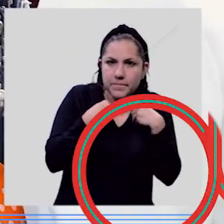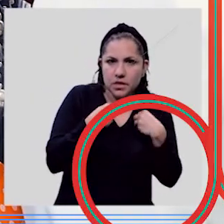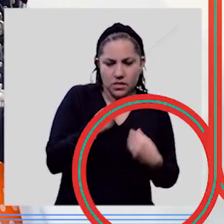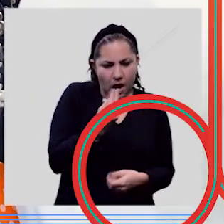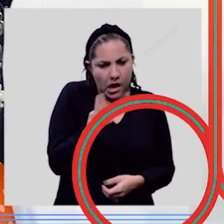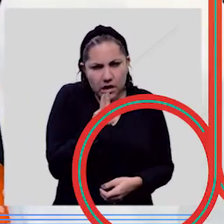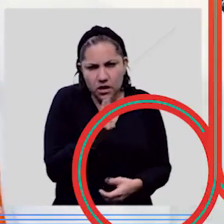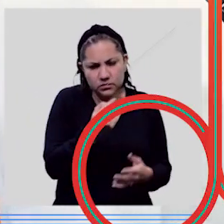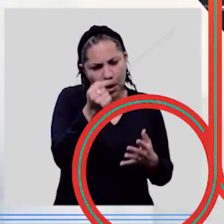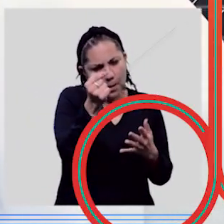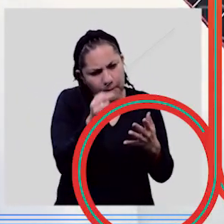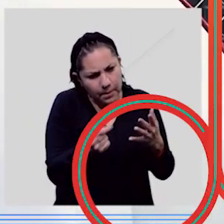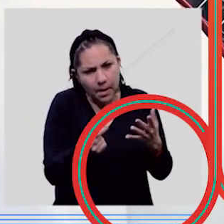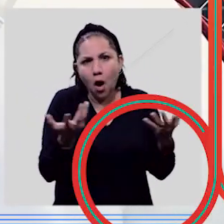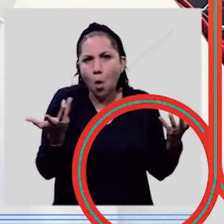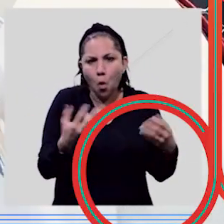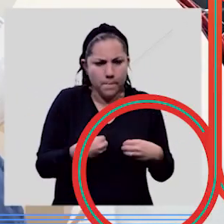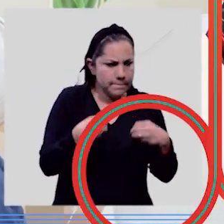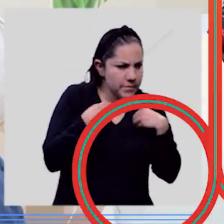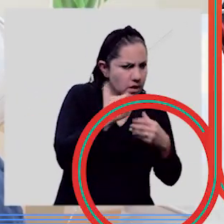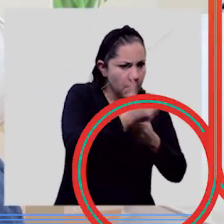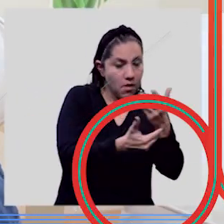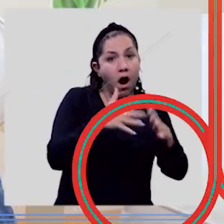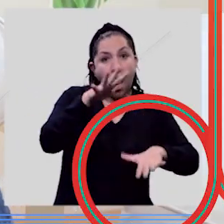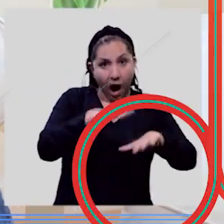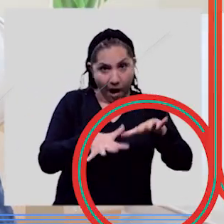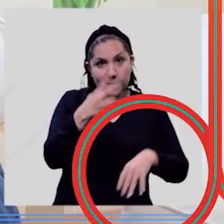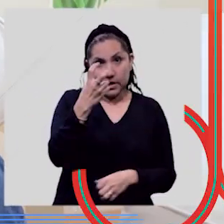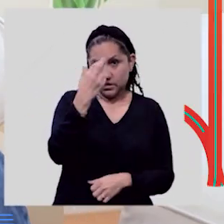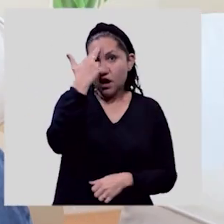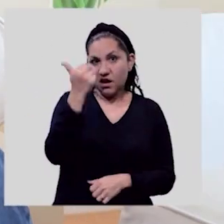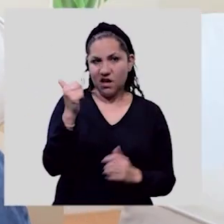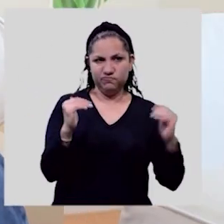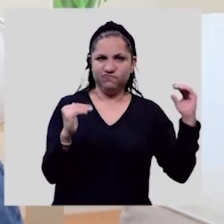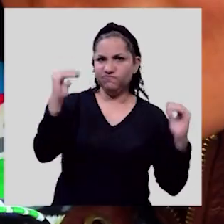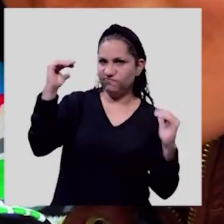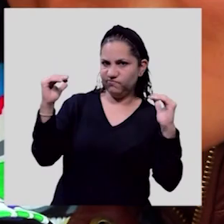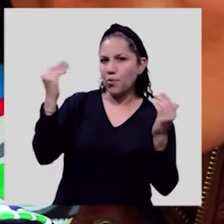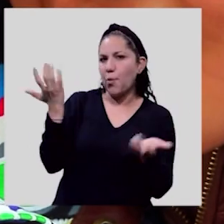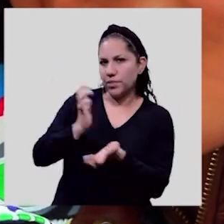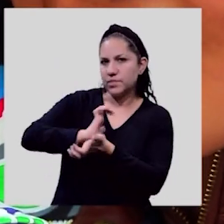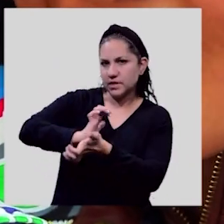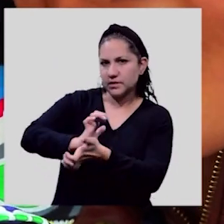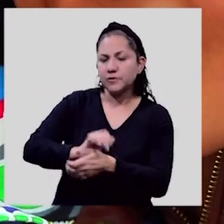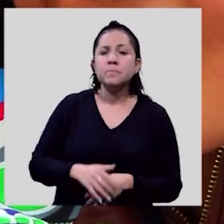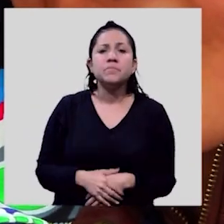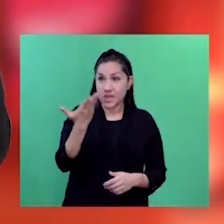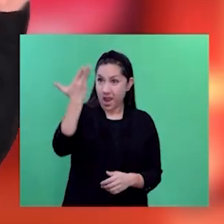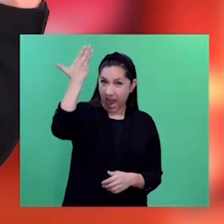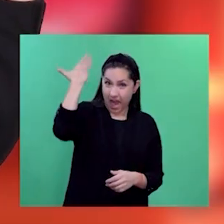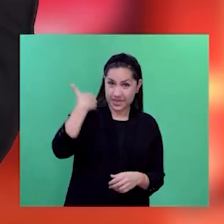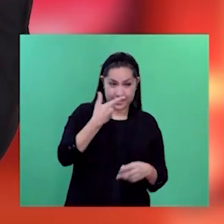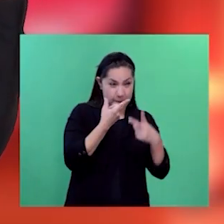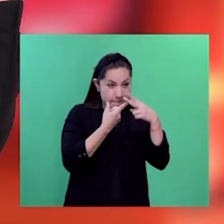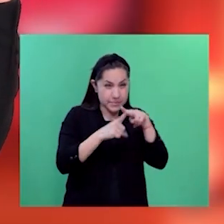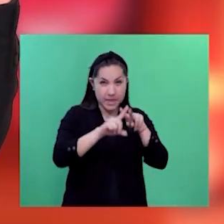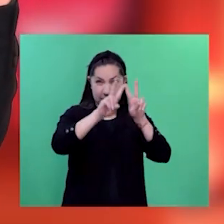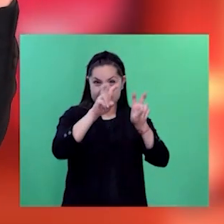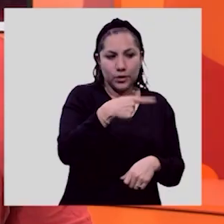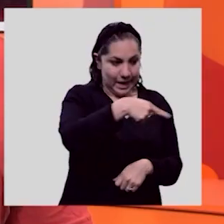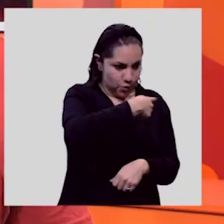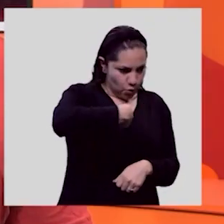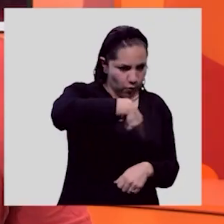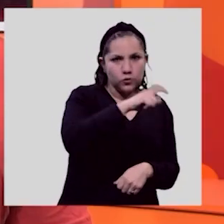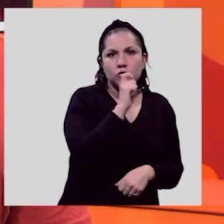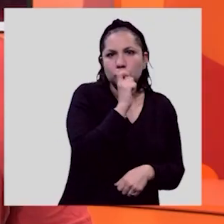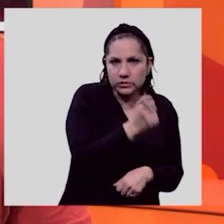Un programa que busca rescatar a las personas independientemente de su imagen física, color de piel, lugar